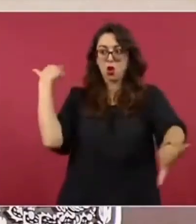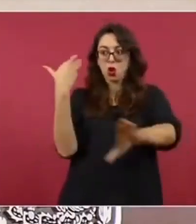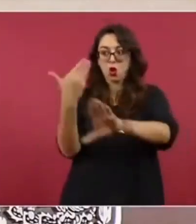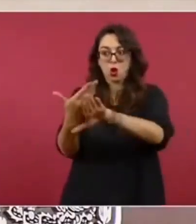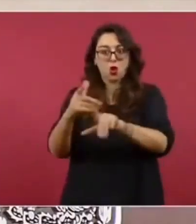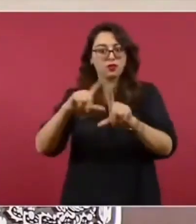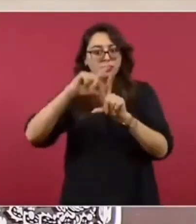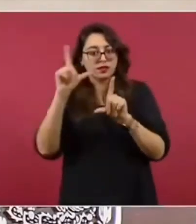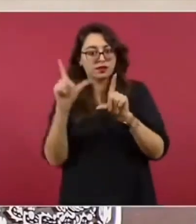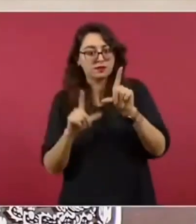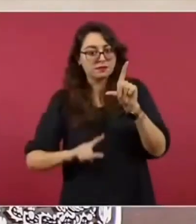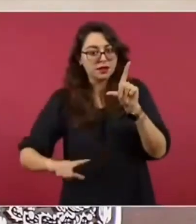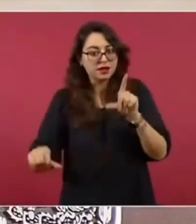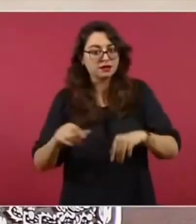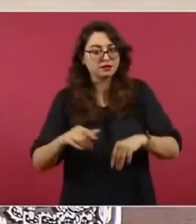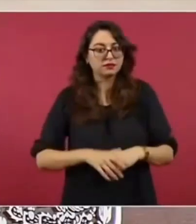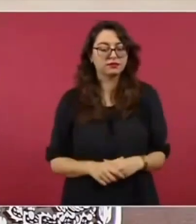Judicial